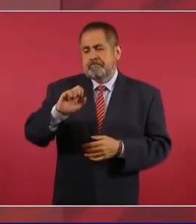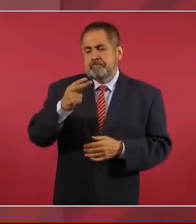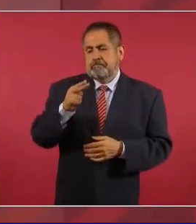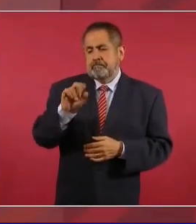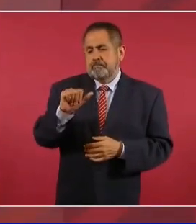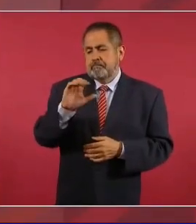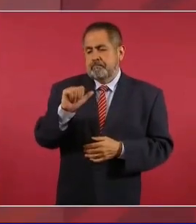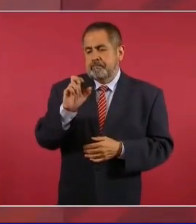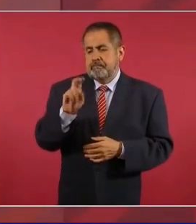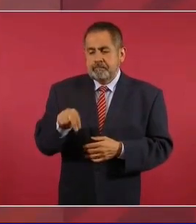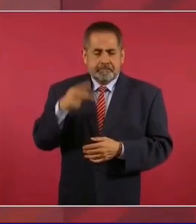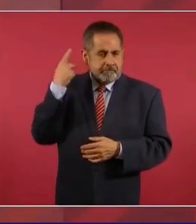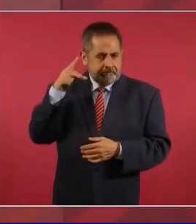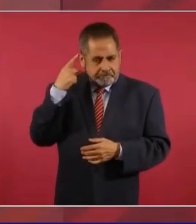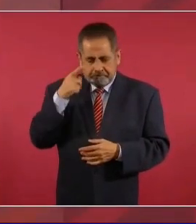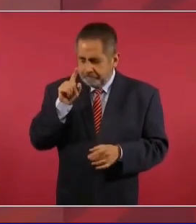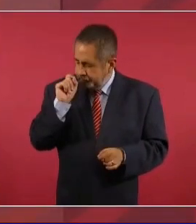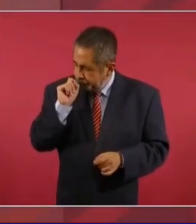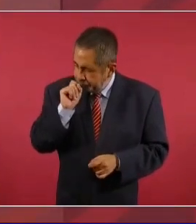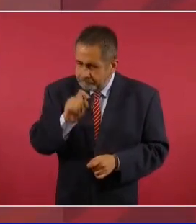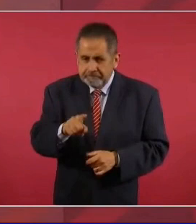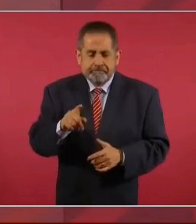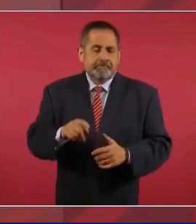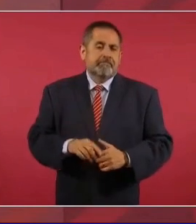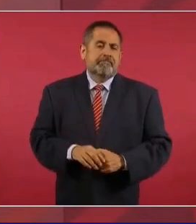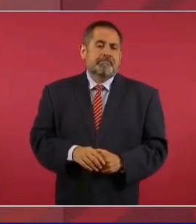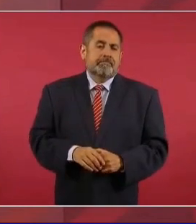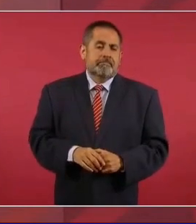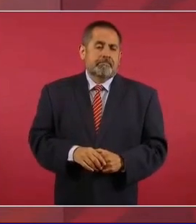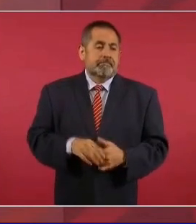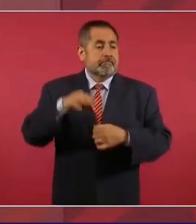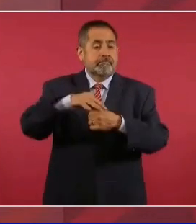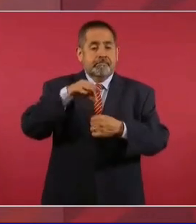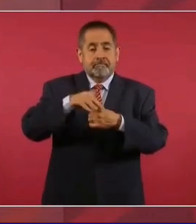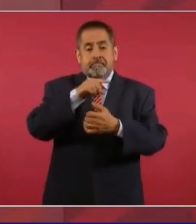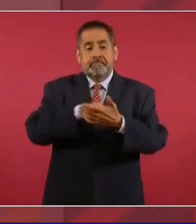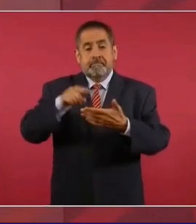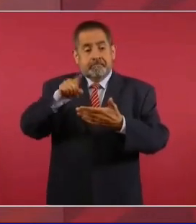en una elección